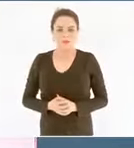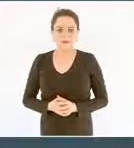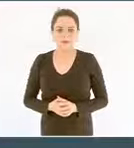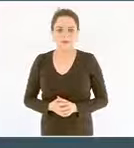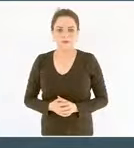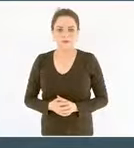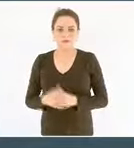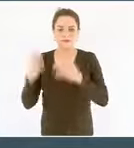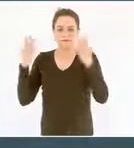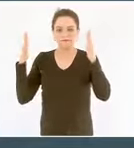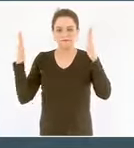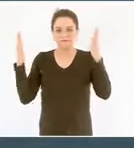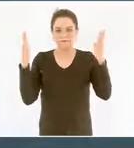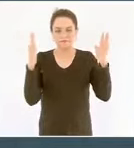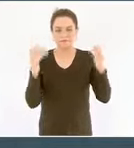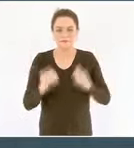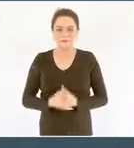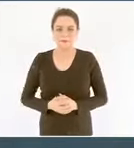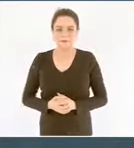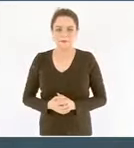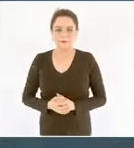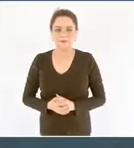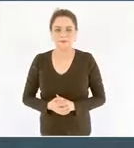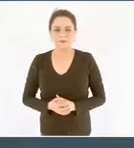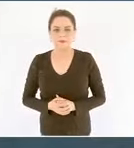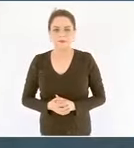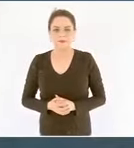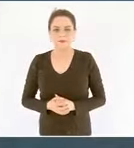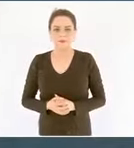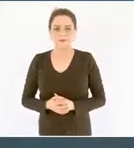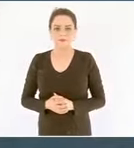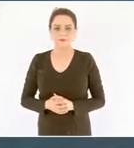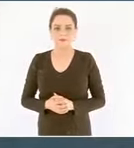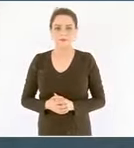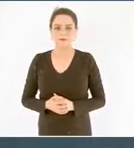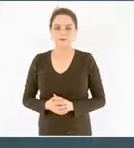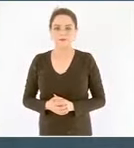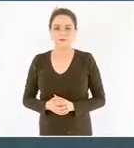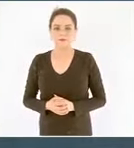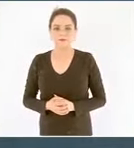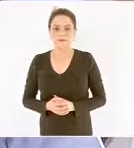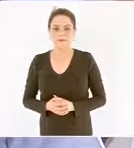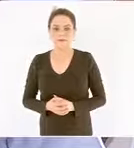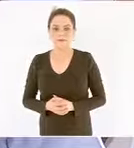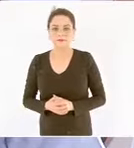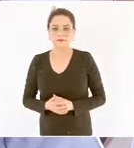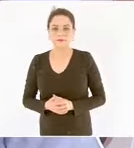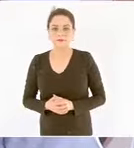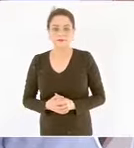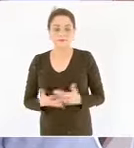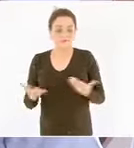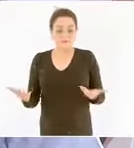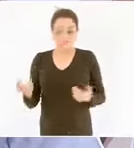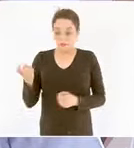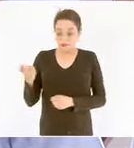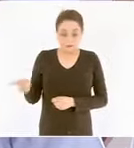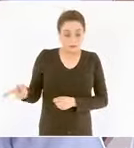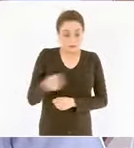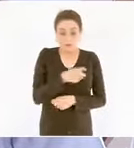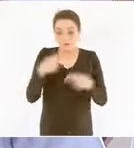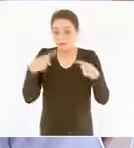los obreros de esta industria